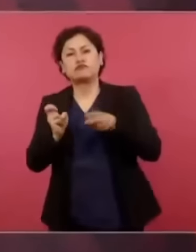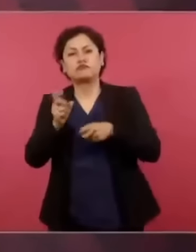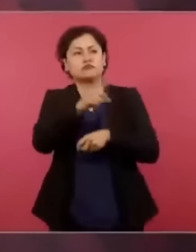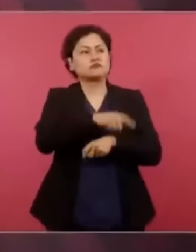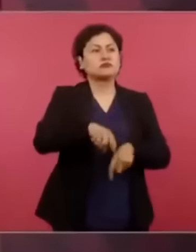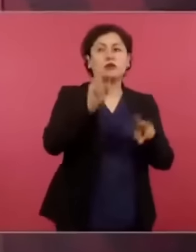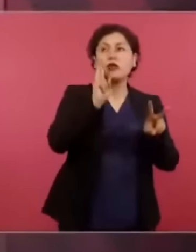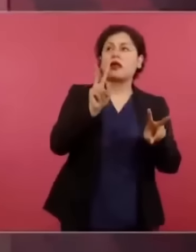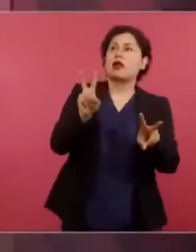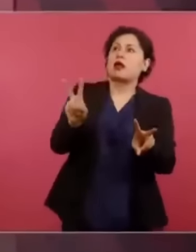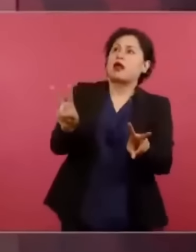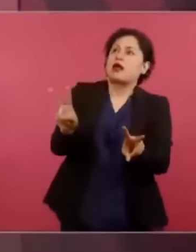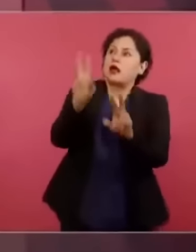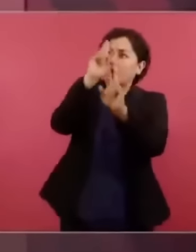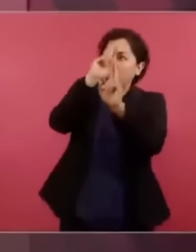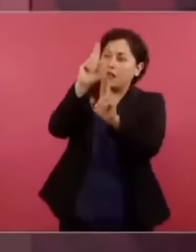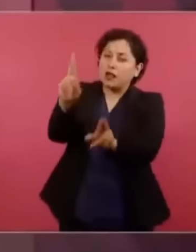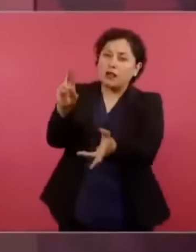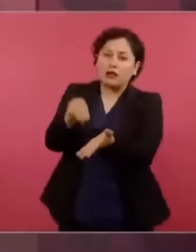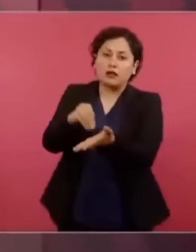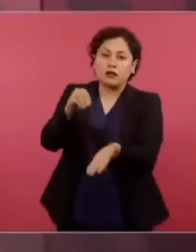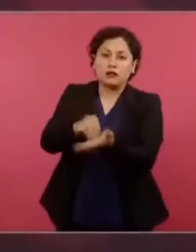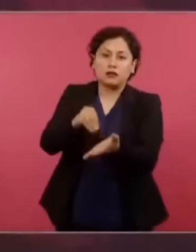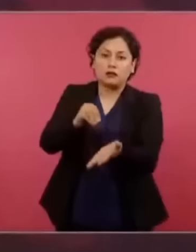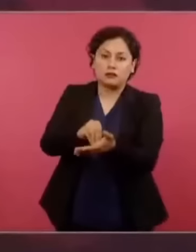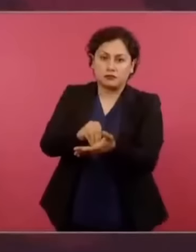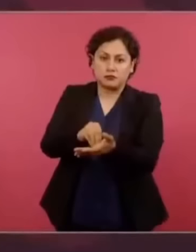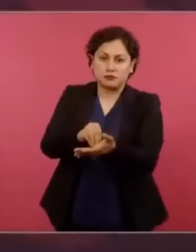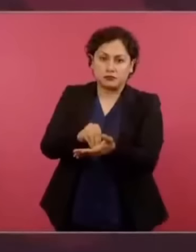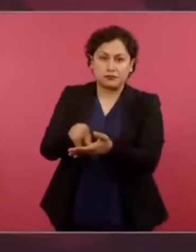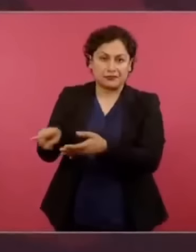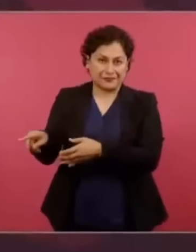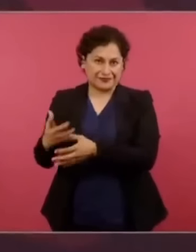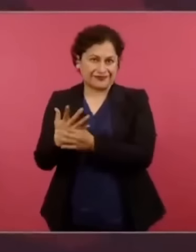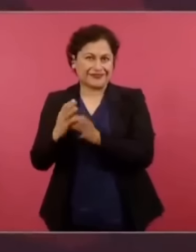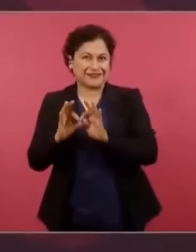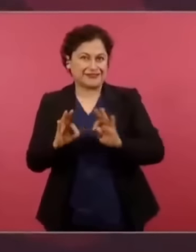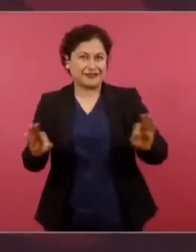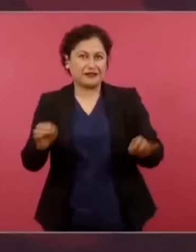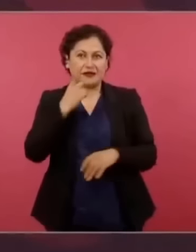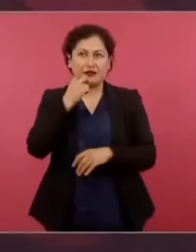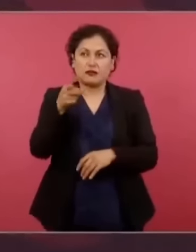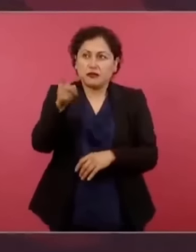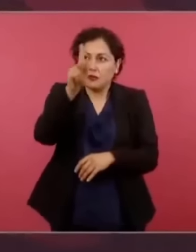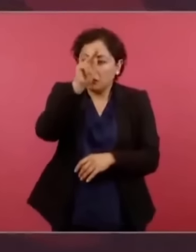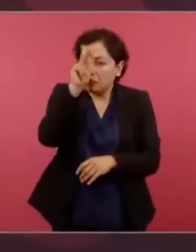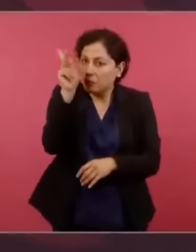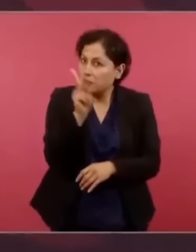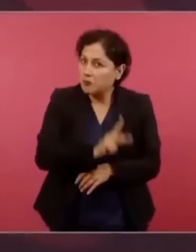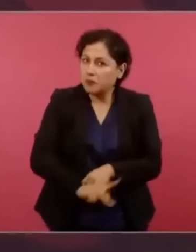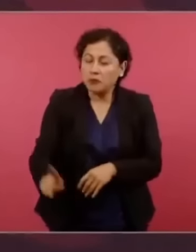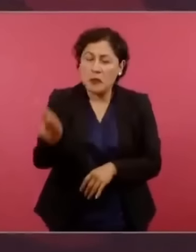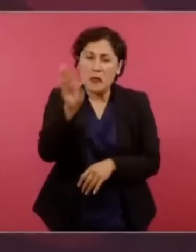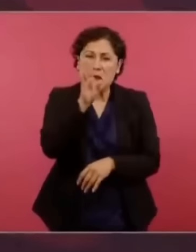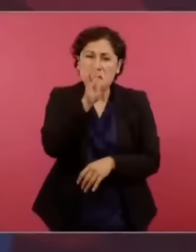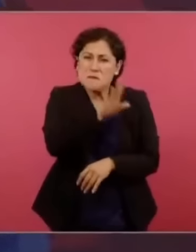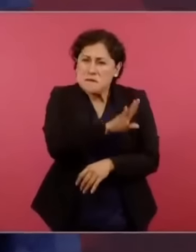porque es una especie